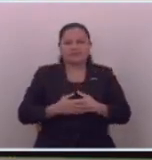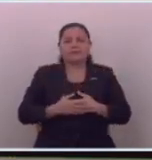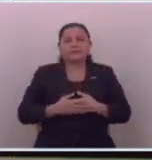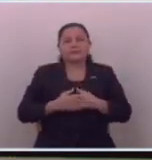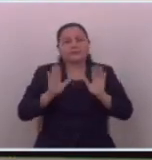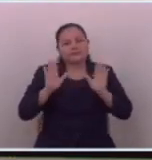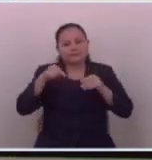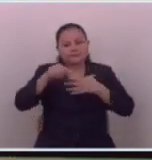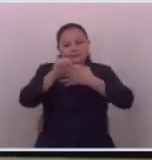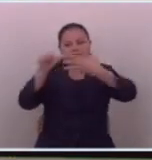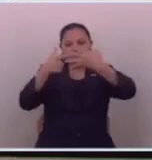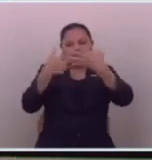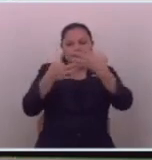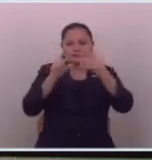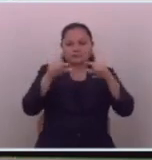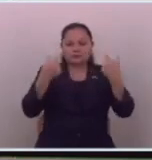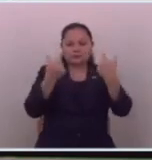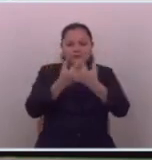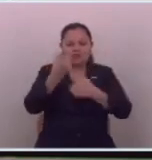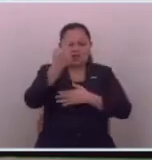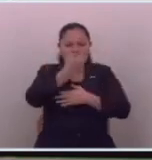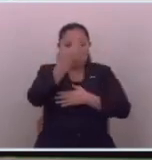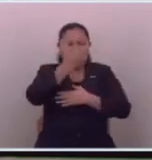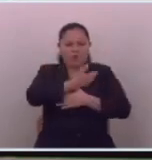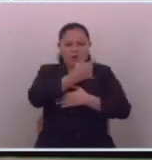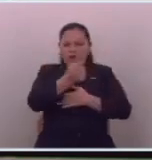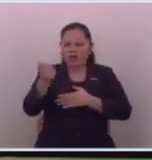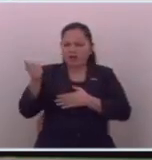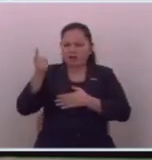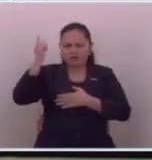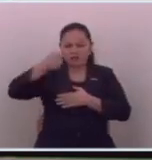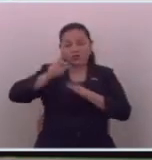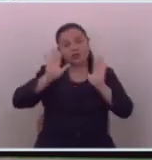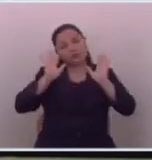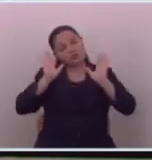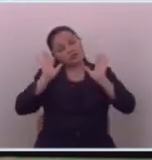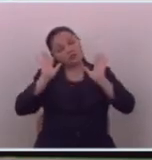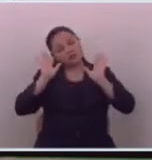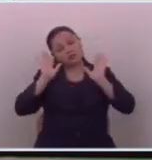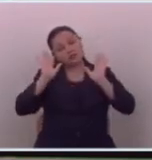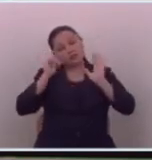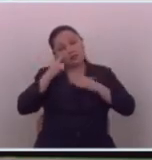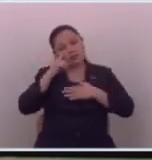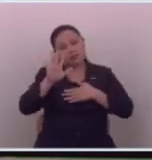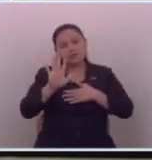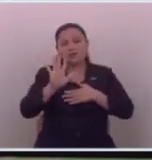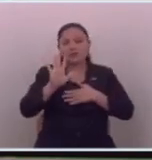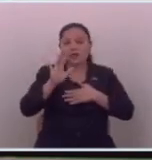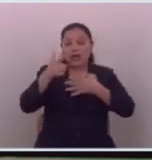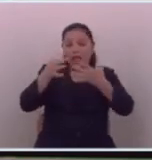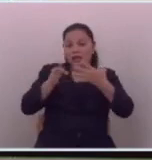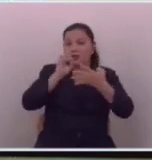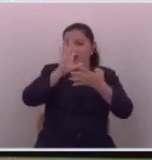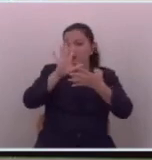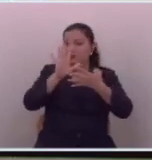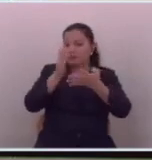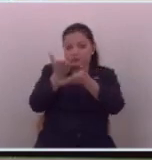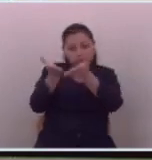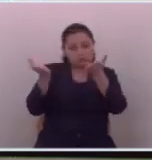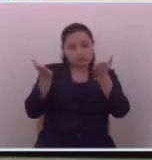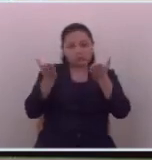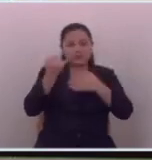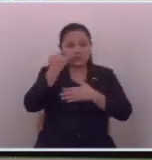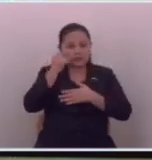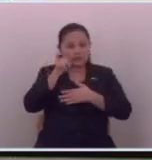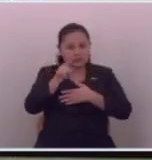y en esta asamblea la mayoría son culpables ah bueno mire pero eso deje que la ley lo diga pero